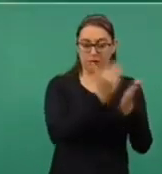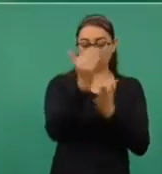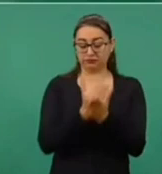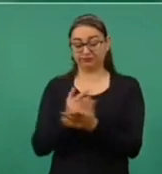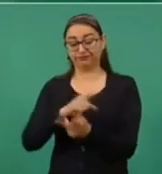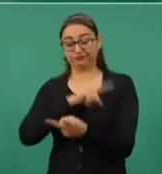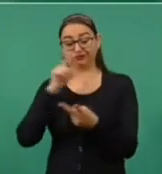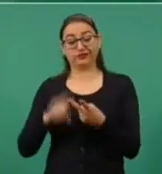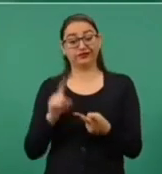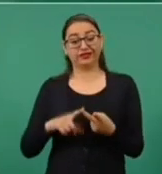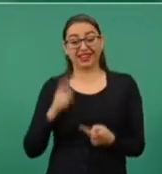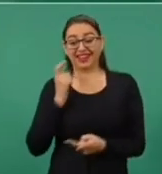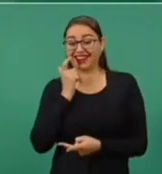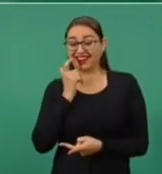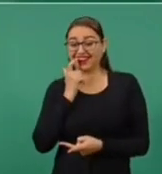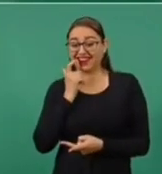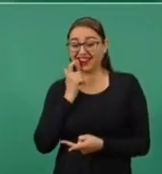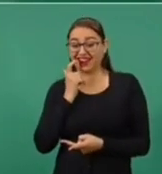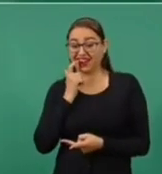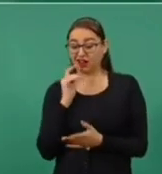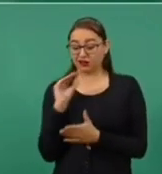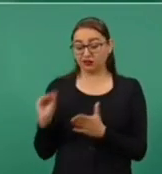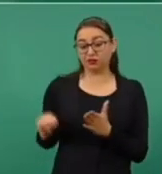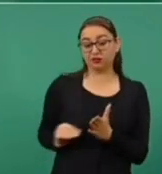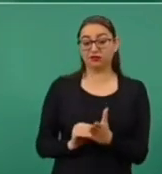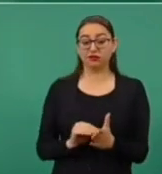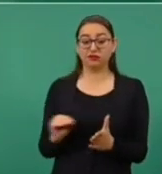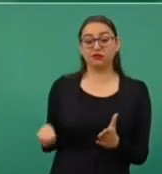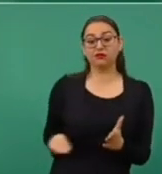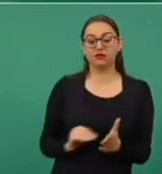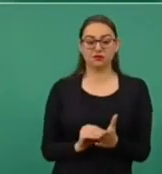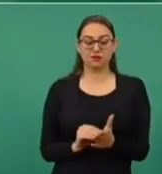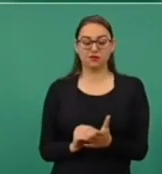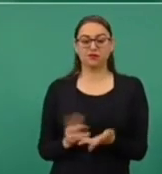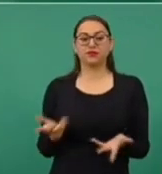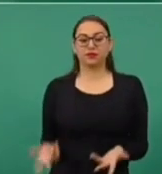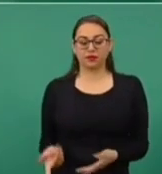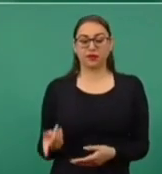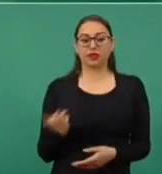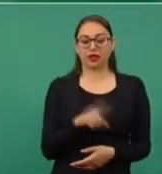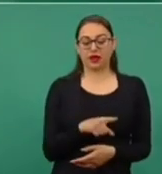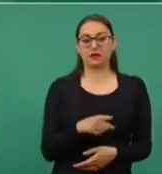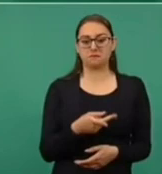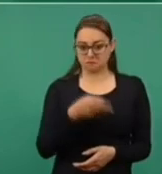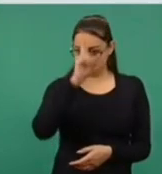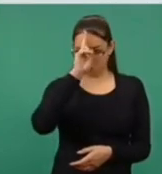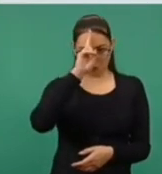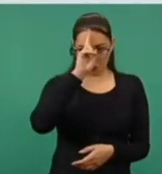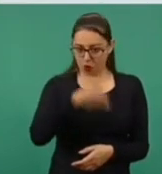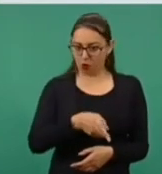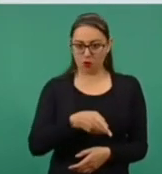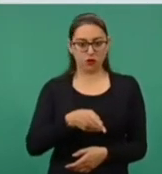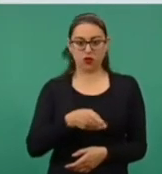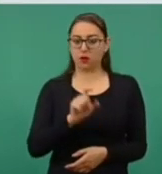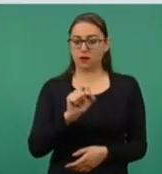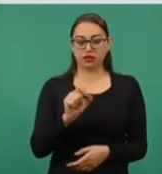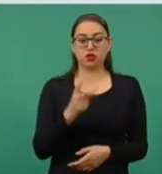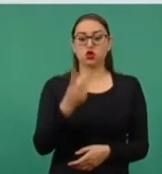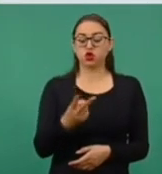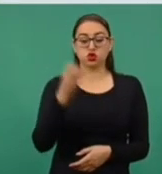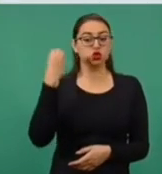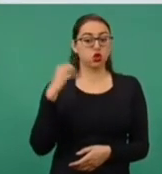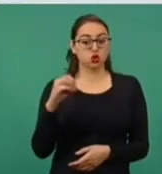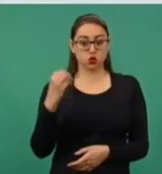Impuestos Generales a la Exportación y la Importación, quitar la prohibición ya vigente desde el 22 de octubre